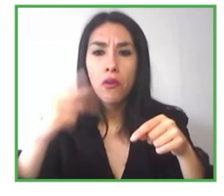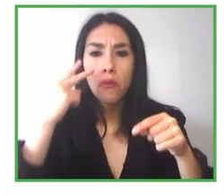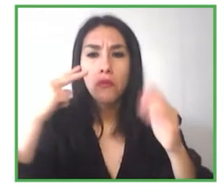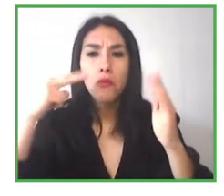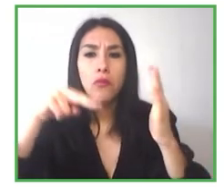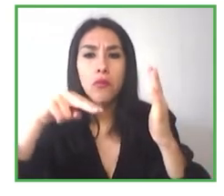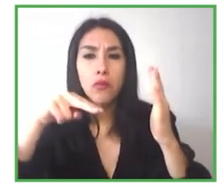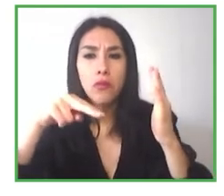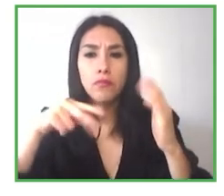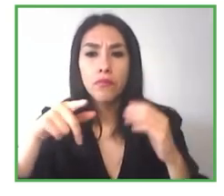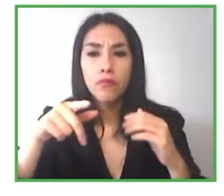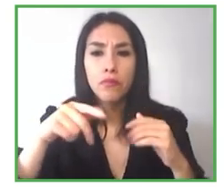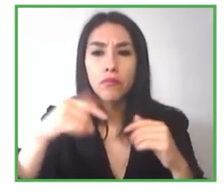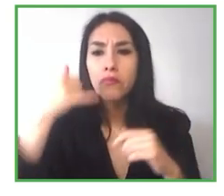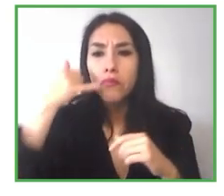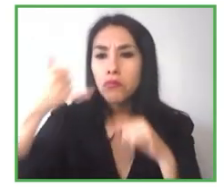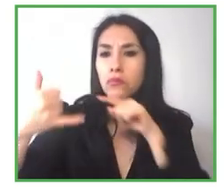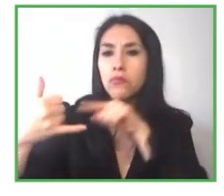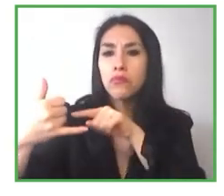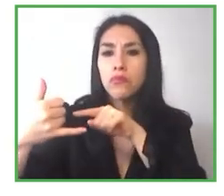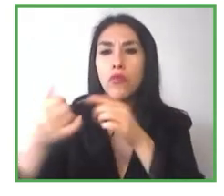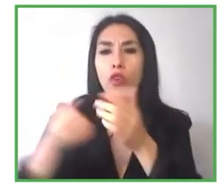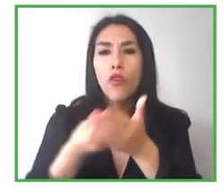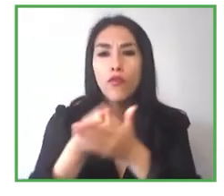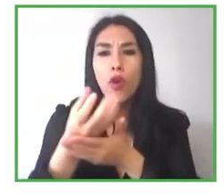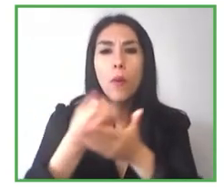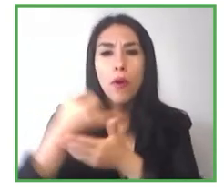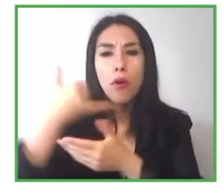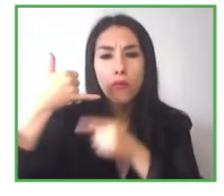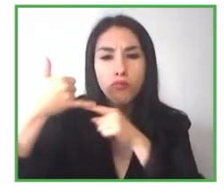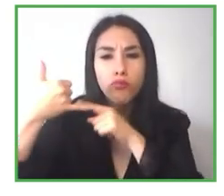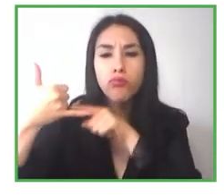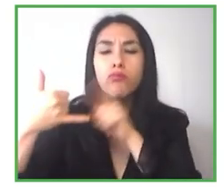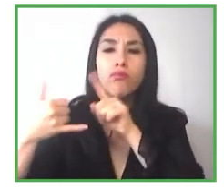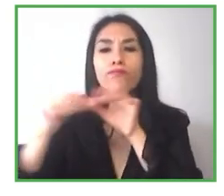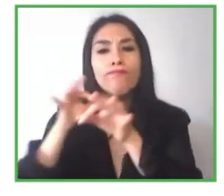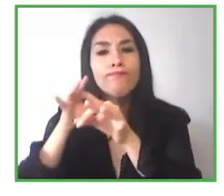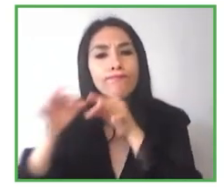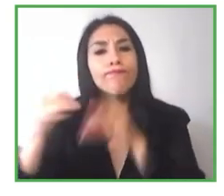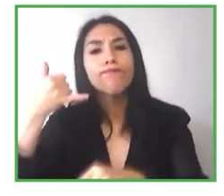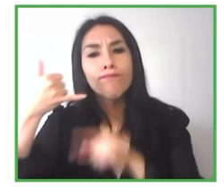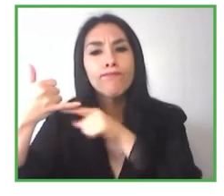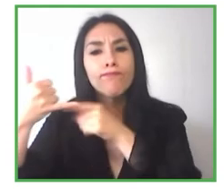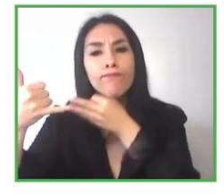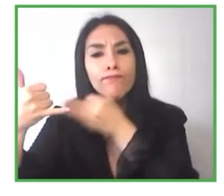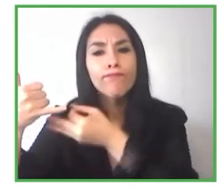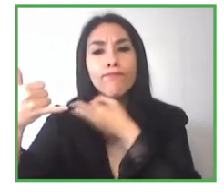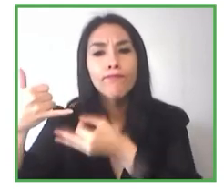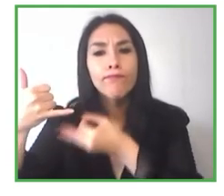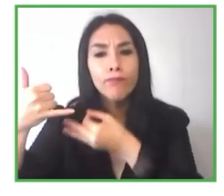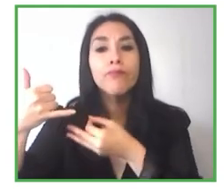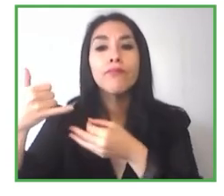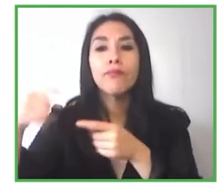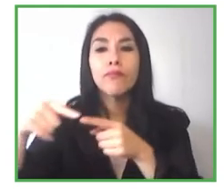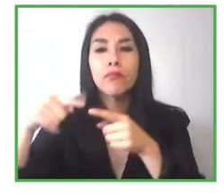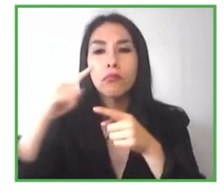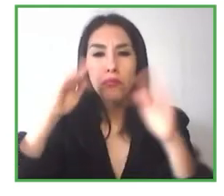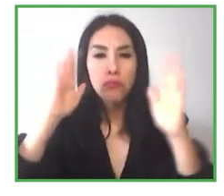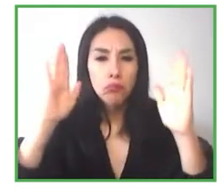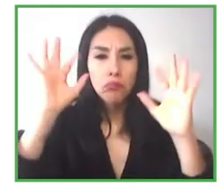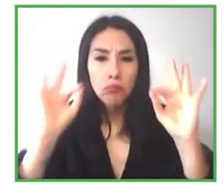revisando fotografías y pudo recibir descripciones de las fotografías y quizás AI